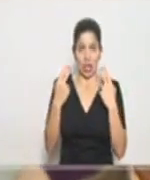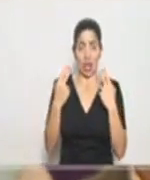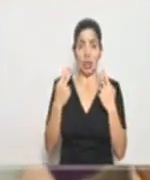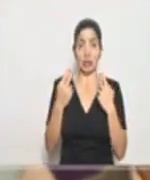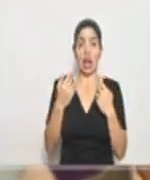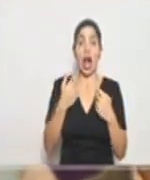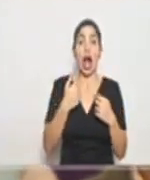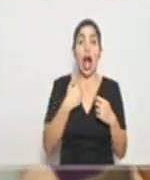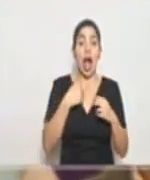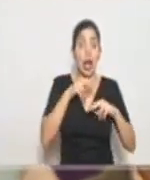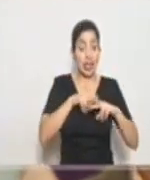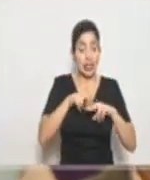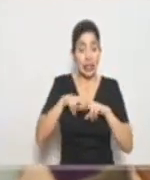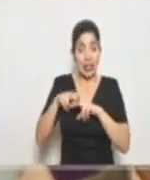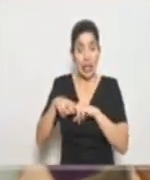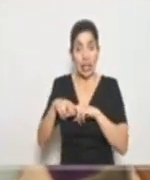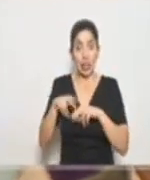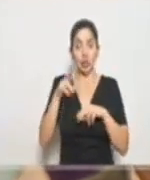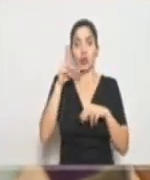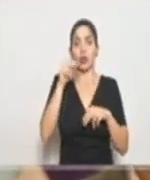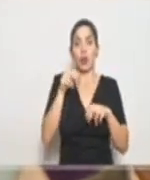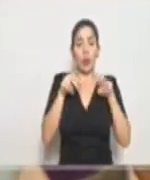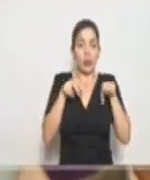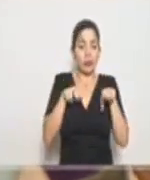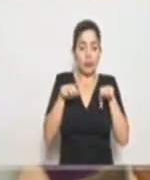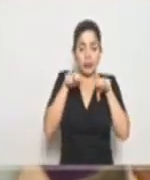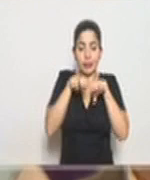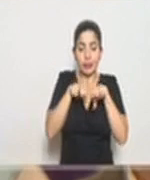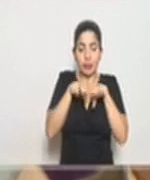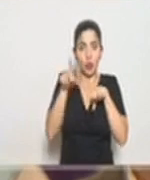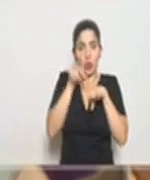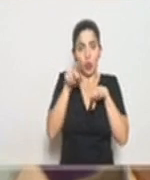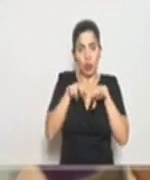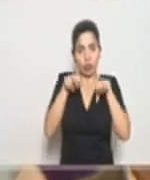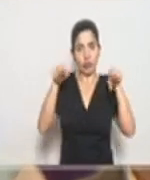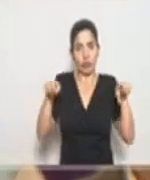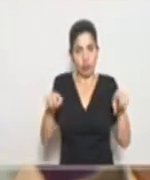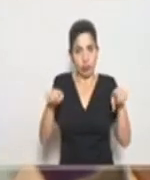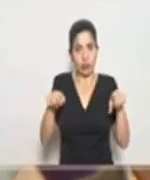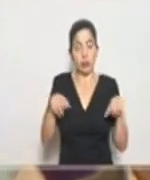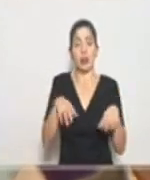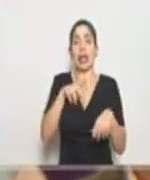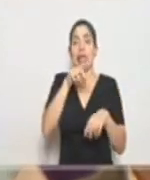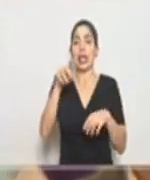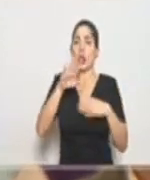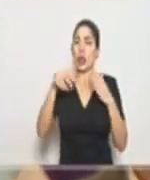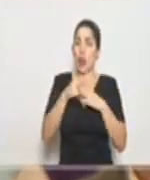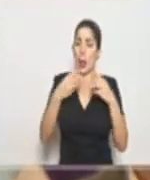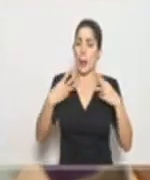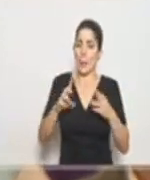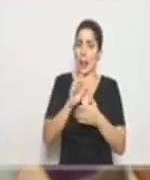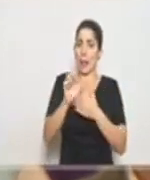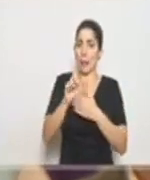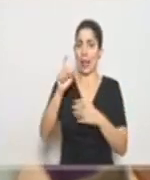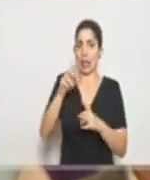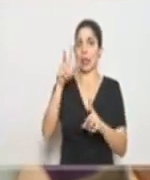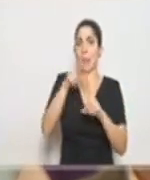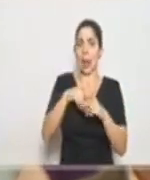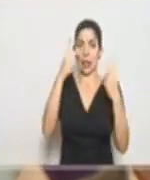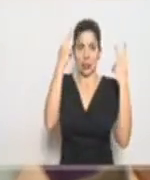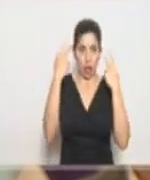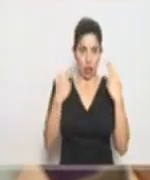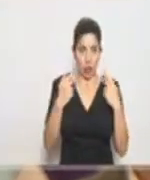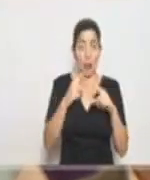asientos, más bien que no tengan personas sentadas una a la par de otra y que tomen todas las medidas de higiene necesarias. Pero